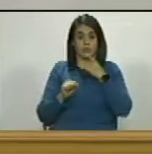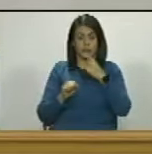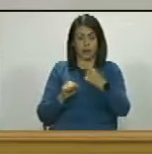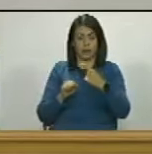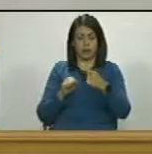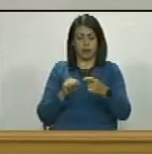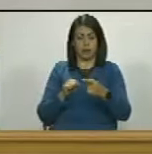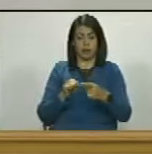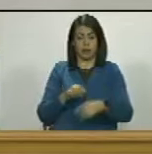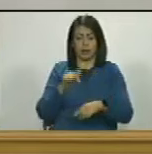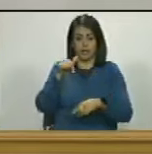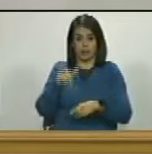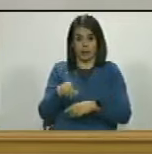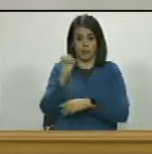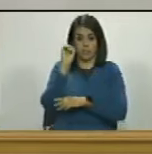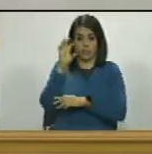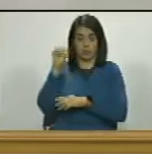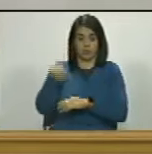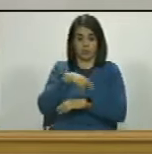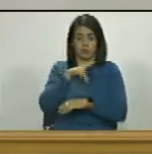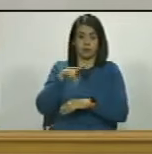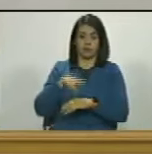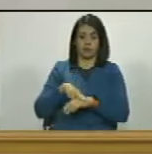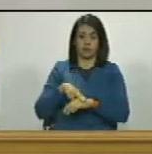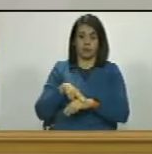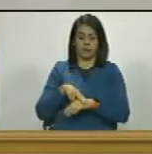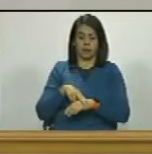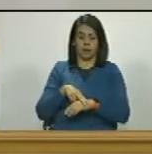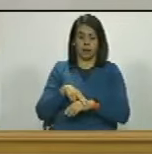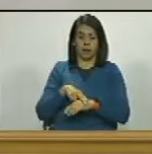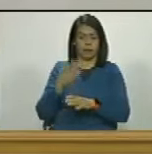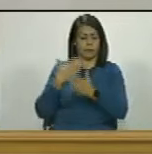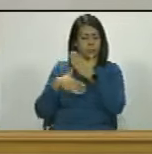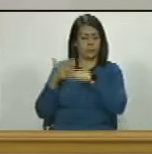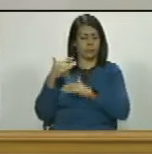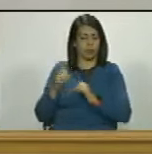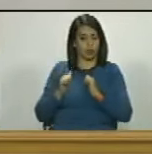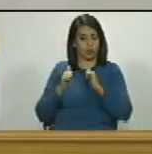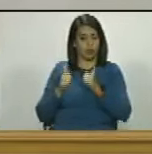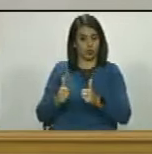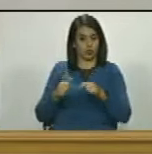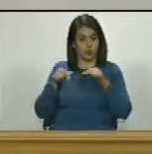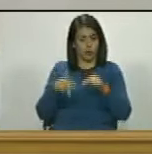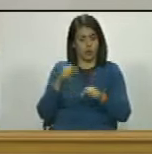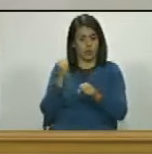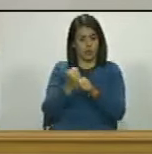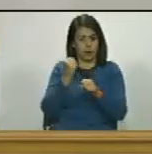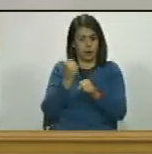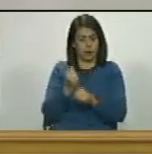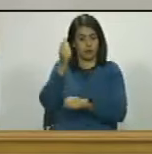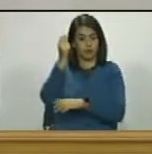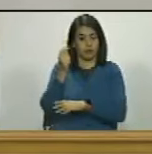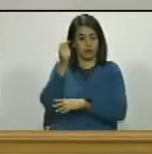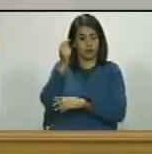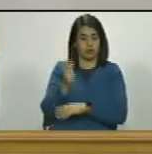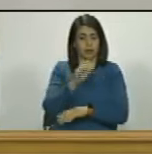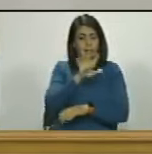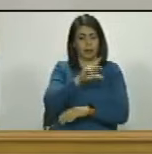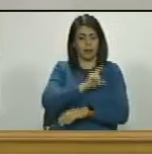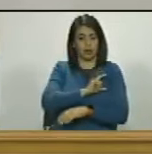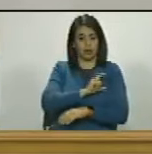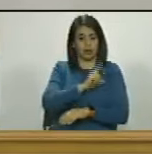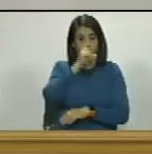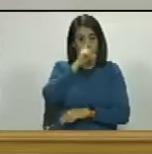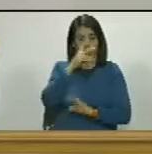esta asamblea nacional desde que recuperó la función legislativa el 5